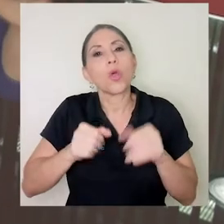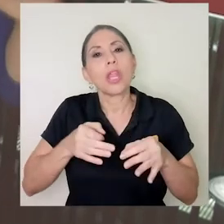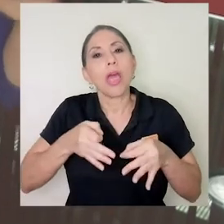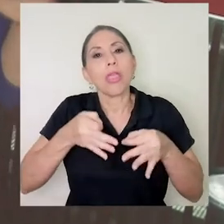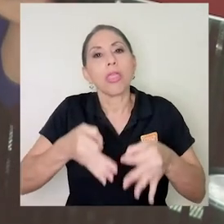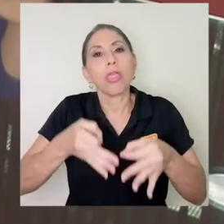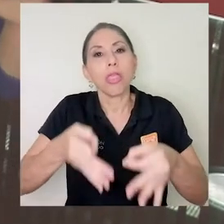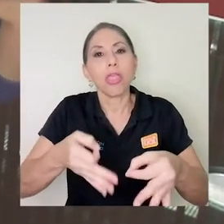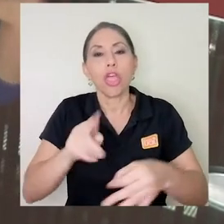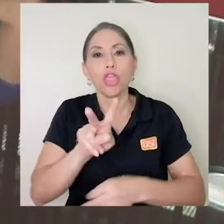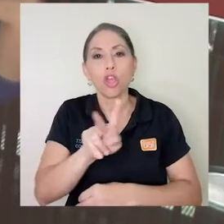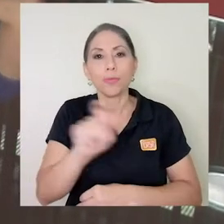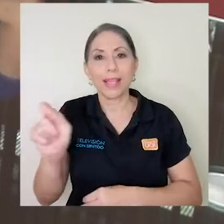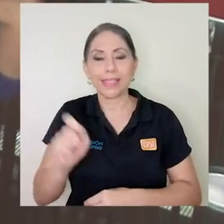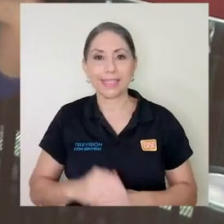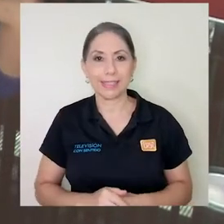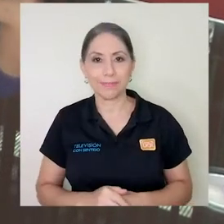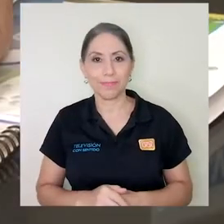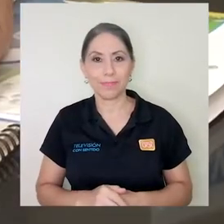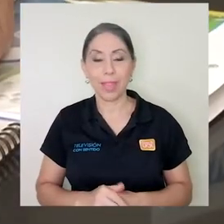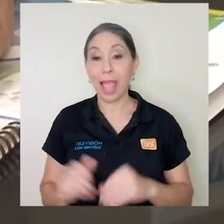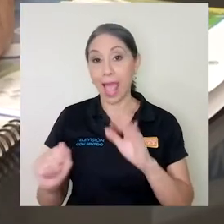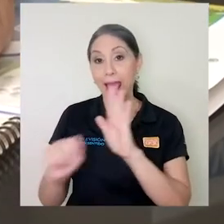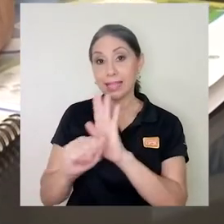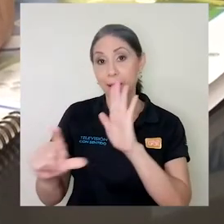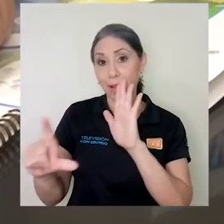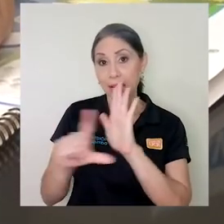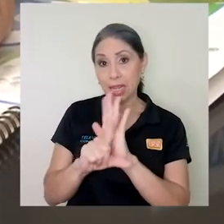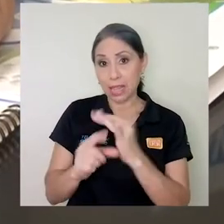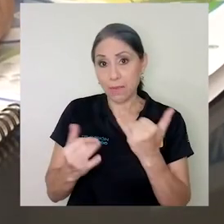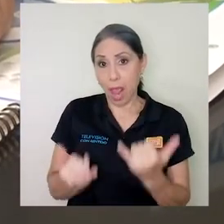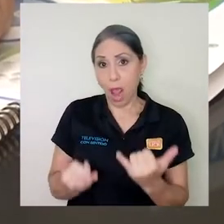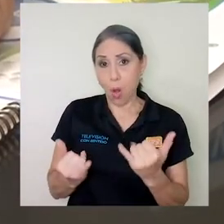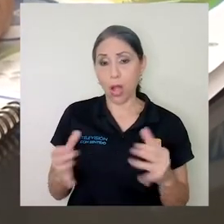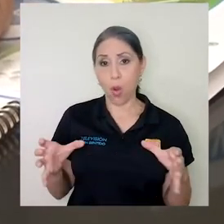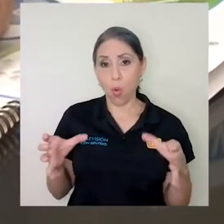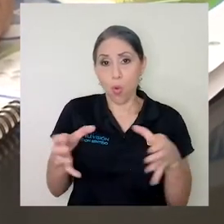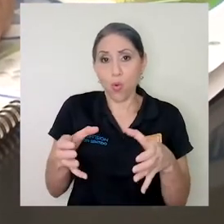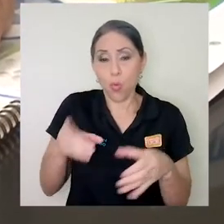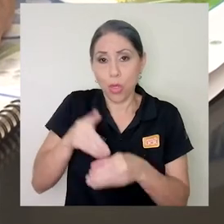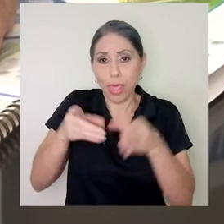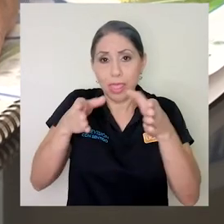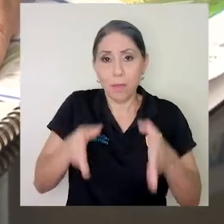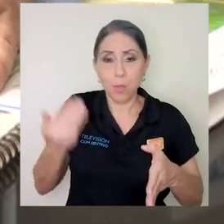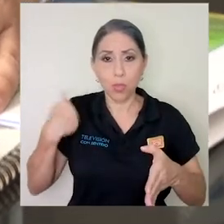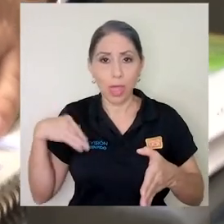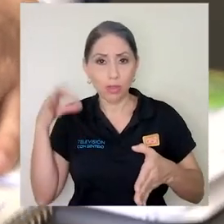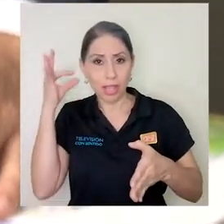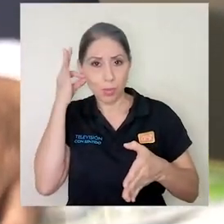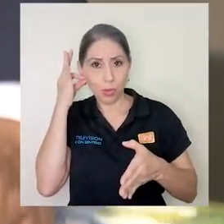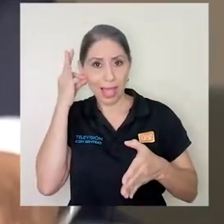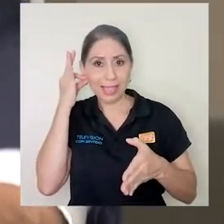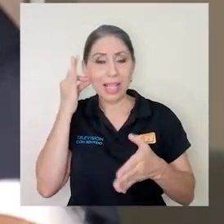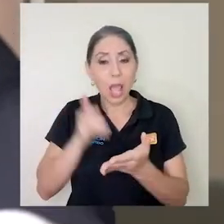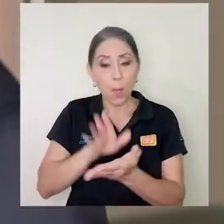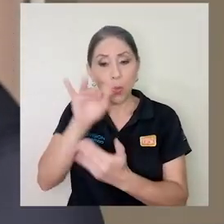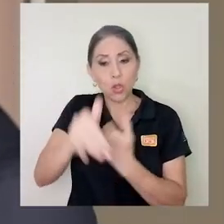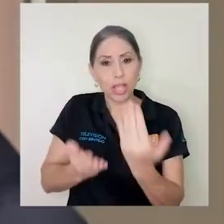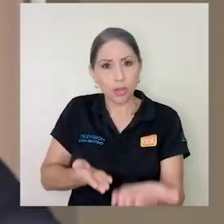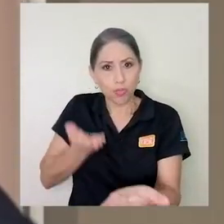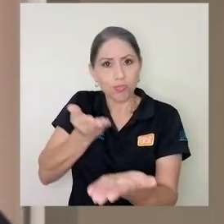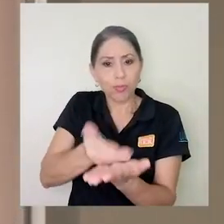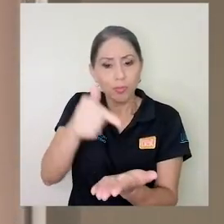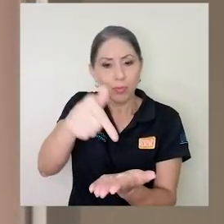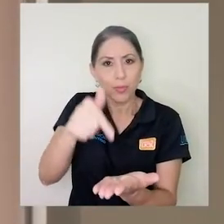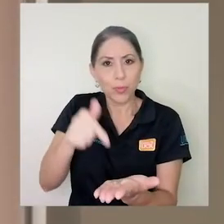extenderse hasta dos meses. En la Asamblea Legislativa, un grupo de diputados y diputadas presentaron el